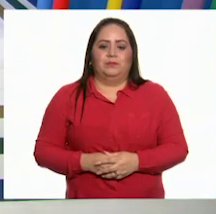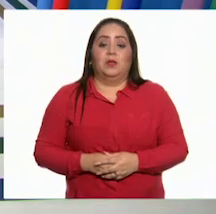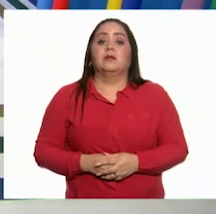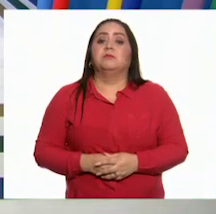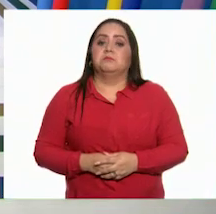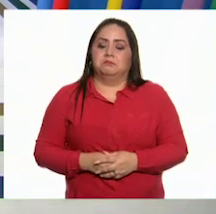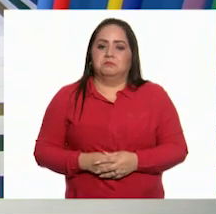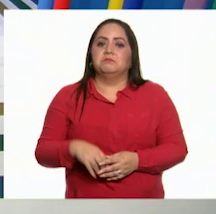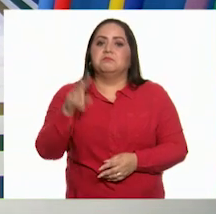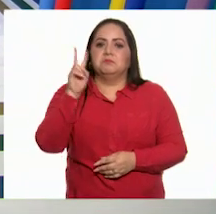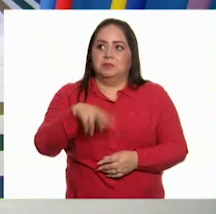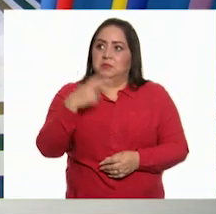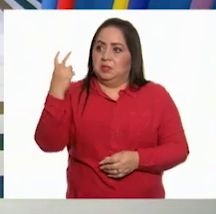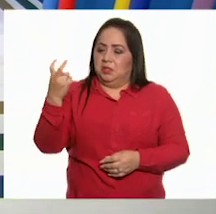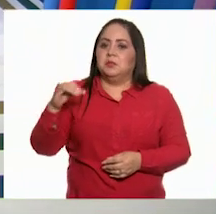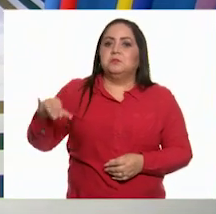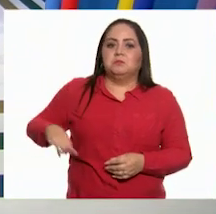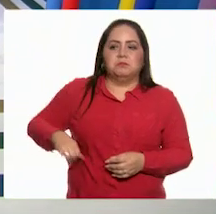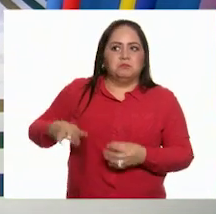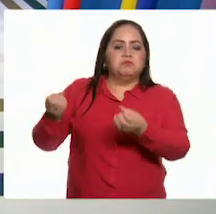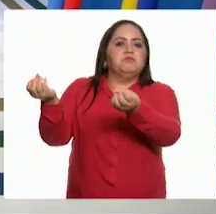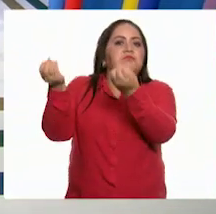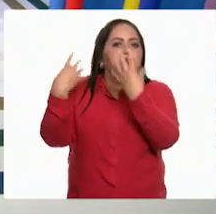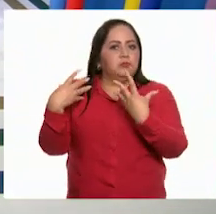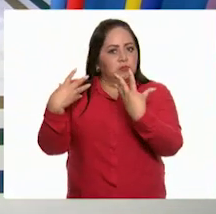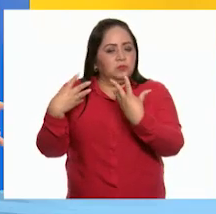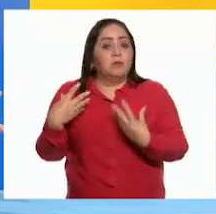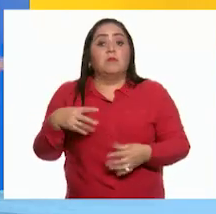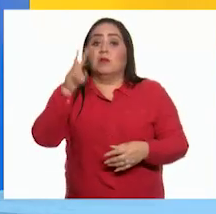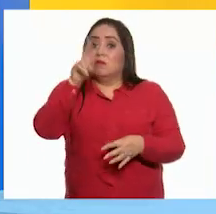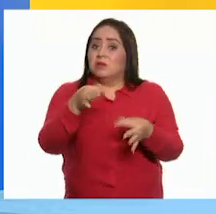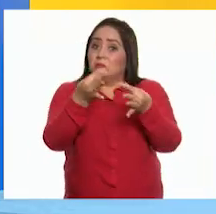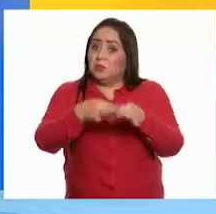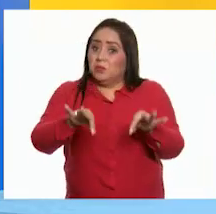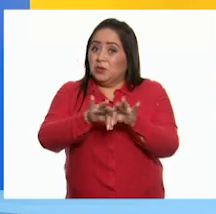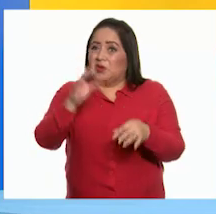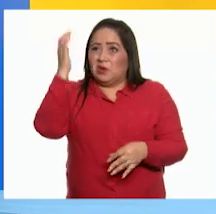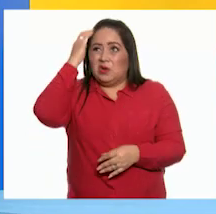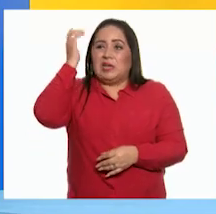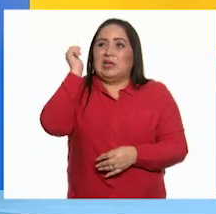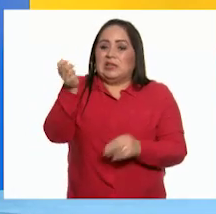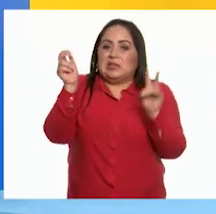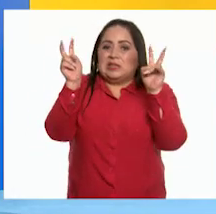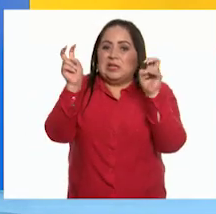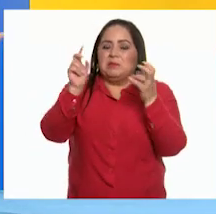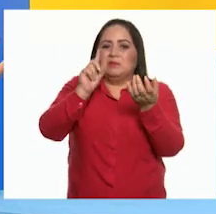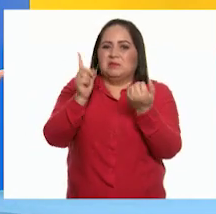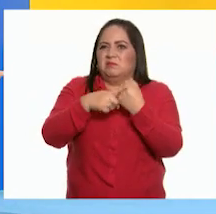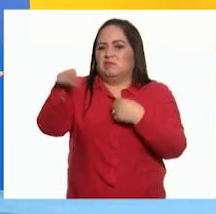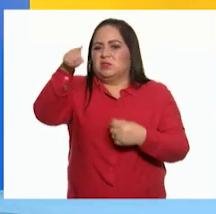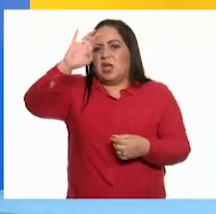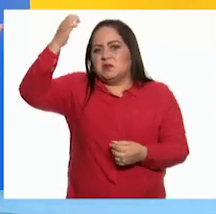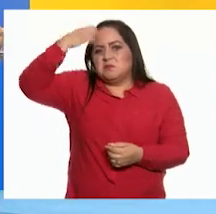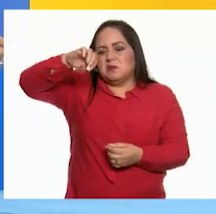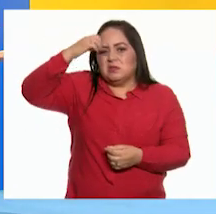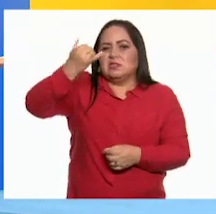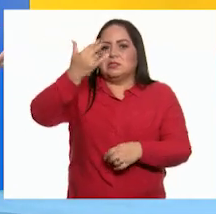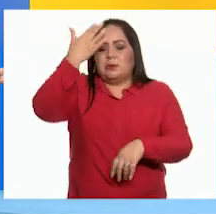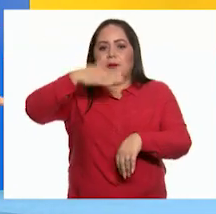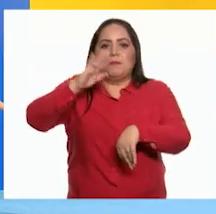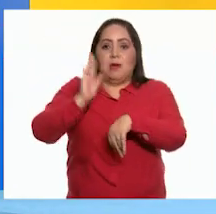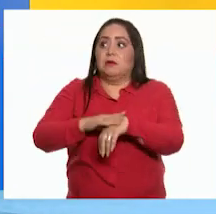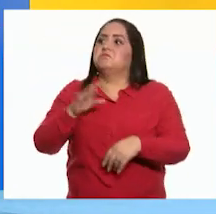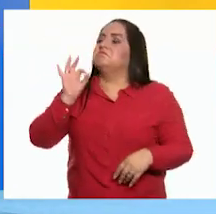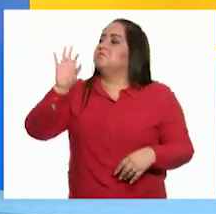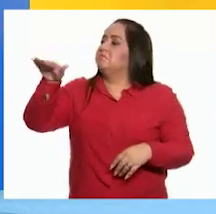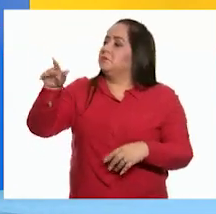¿Qué aportación tan grande? Es importante conocer el tema a través de los expertos para saber más y coincido